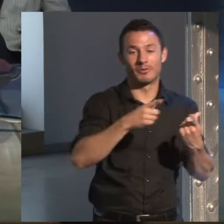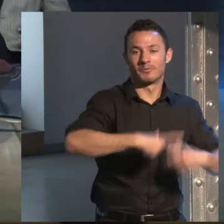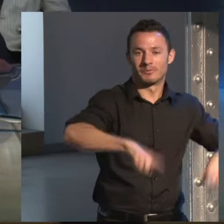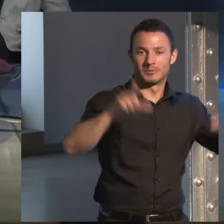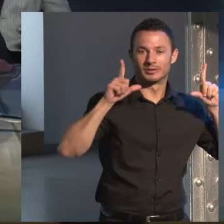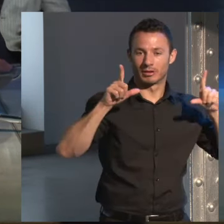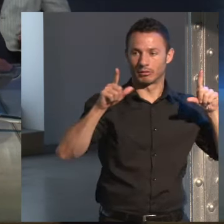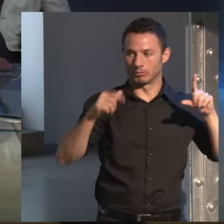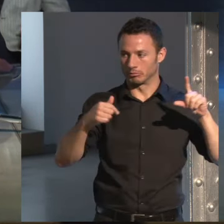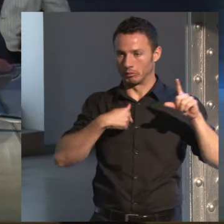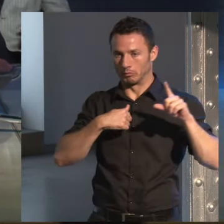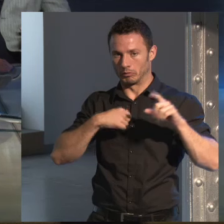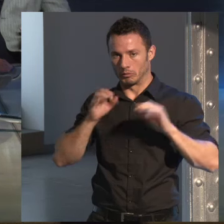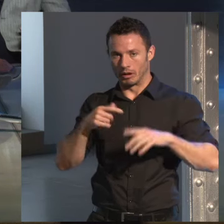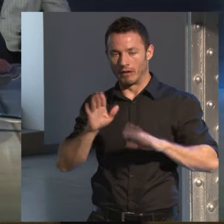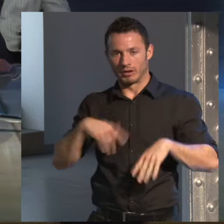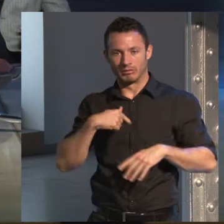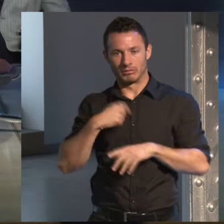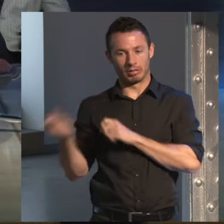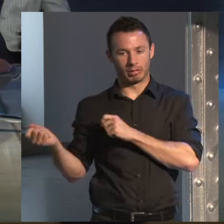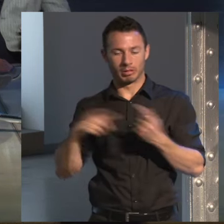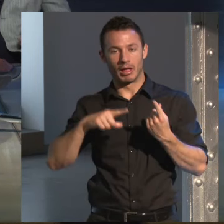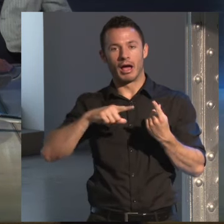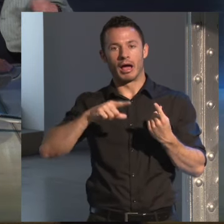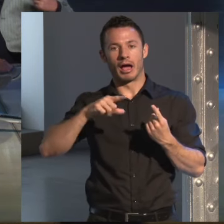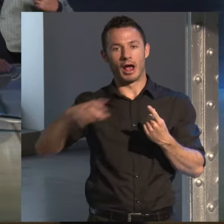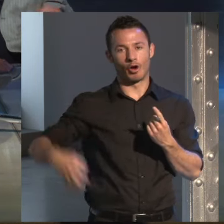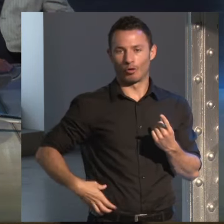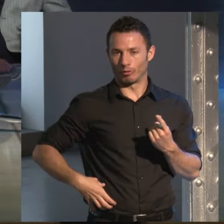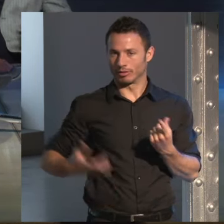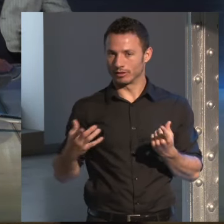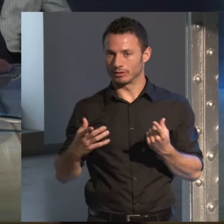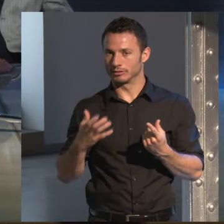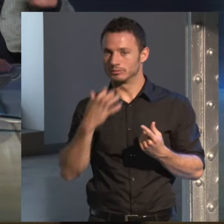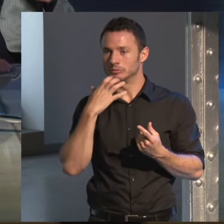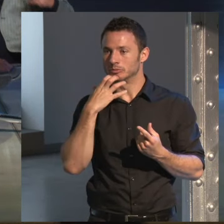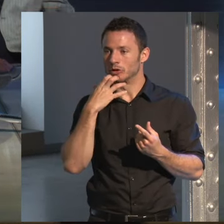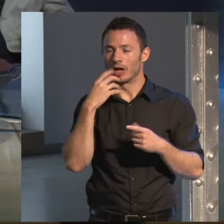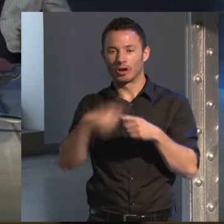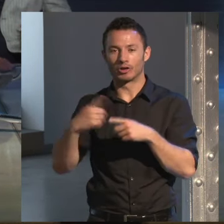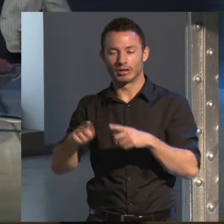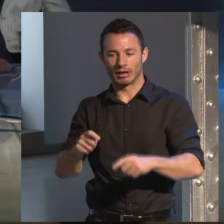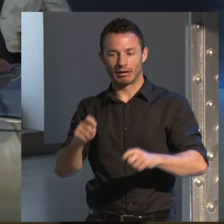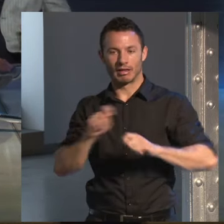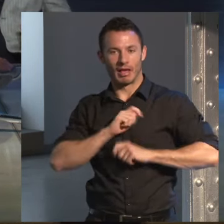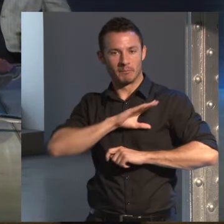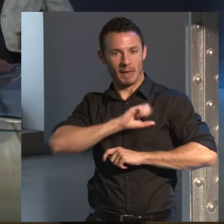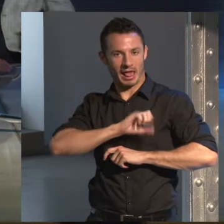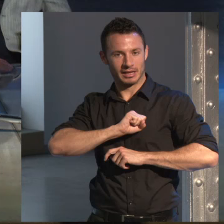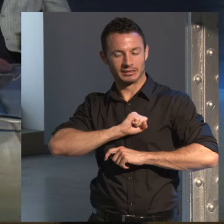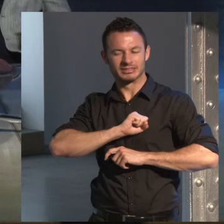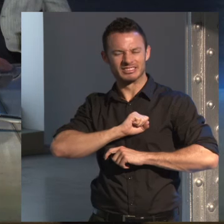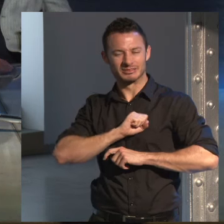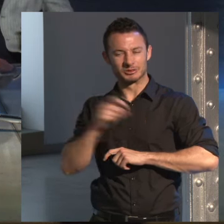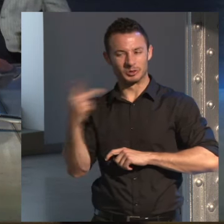a me pasa con Conde sé que me voy pareciendo un poco a Conde sobre todo en las cosas que le provocan mala leche nos vamos pareciendo cada vez más